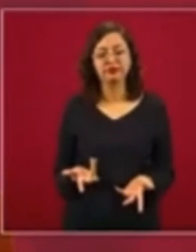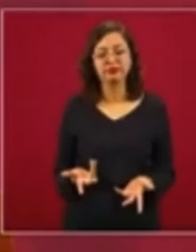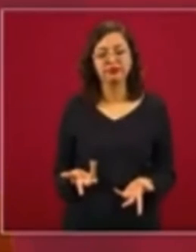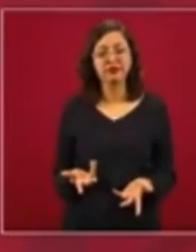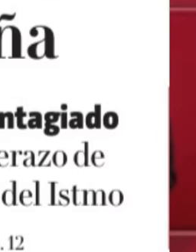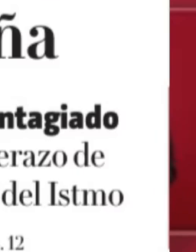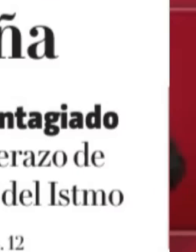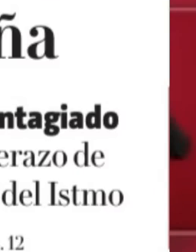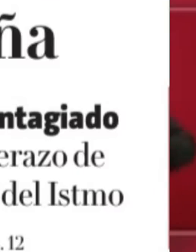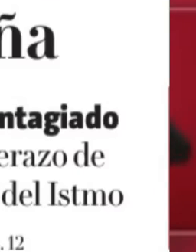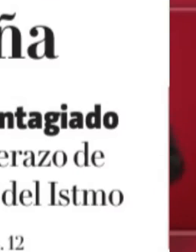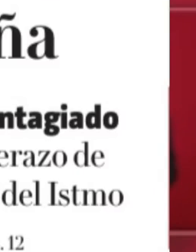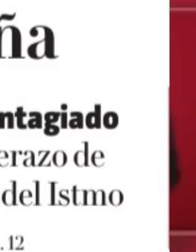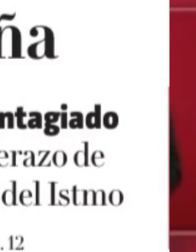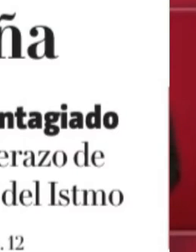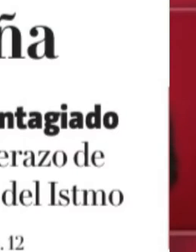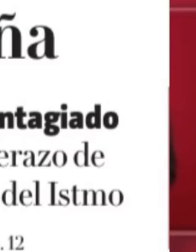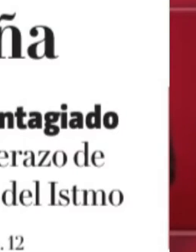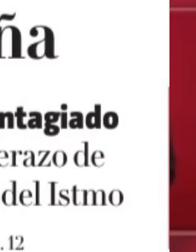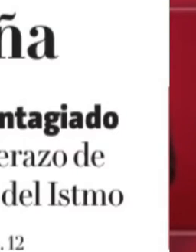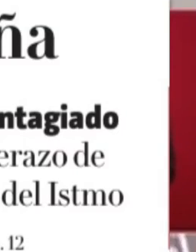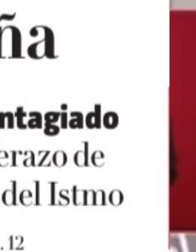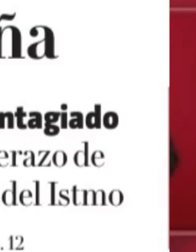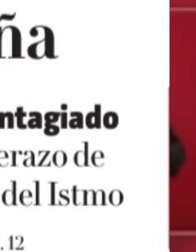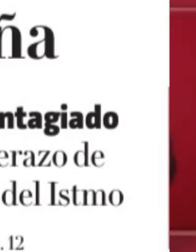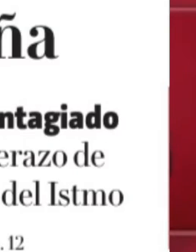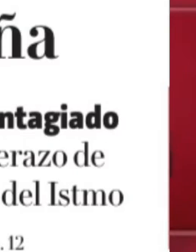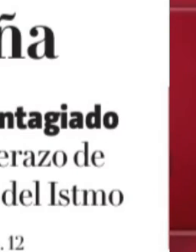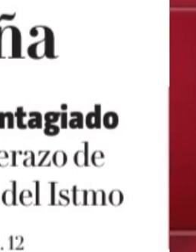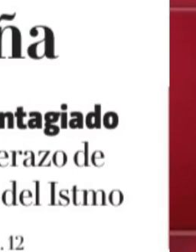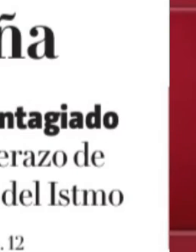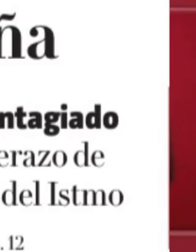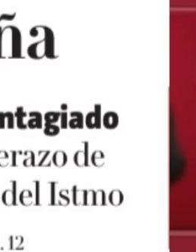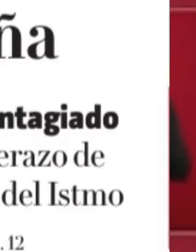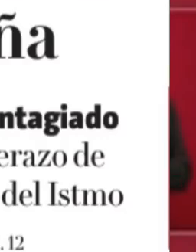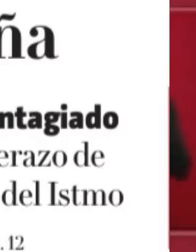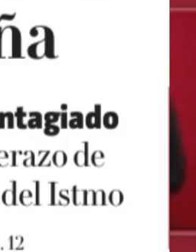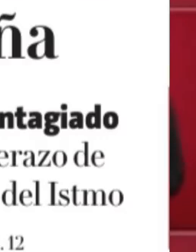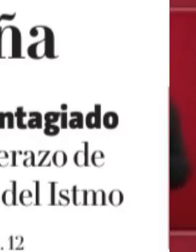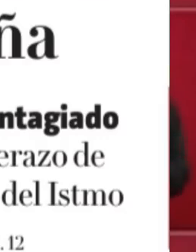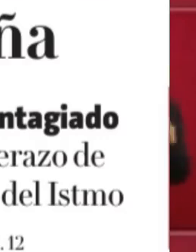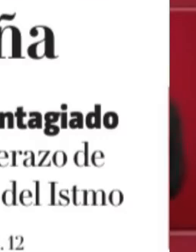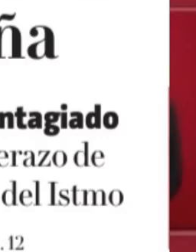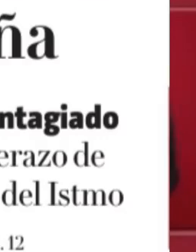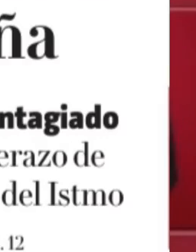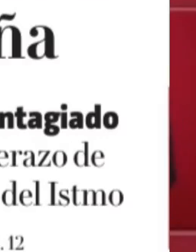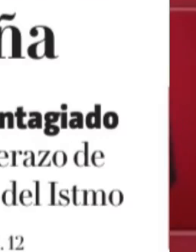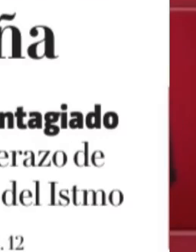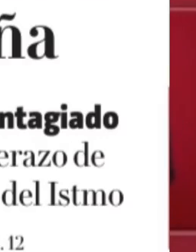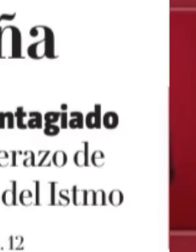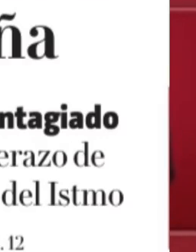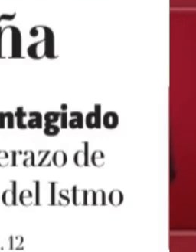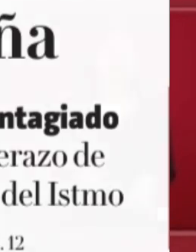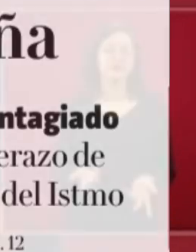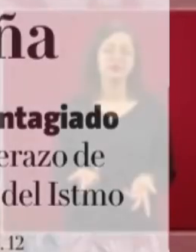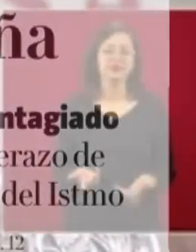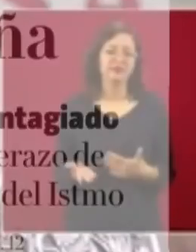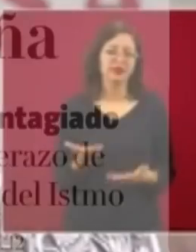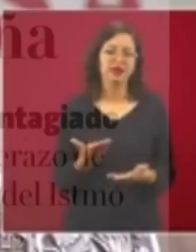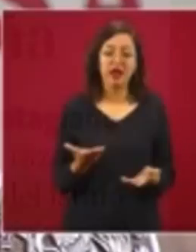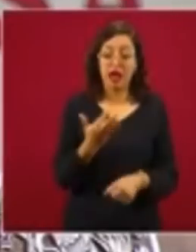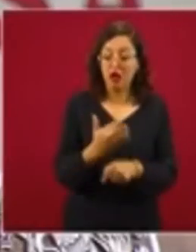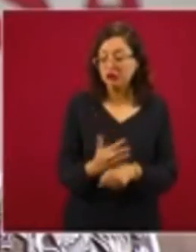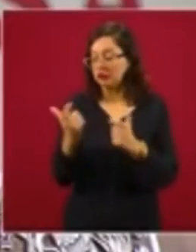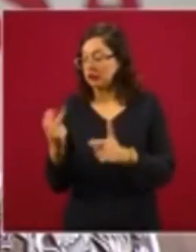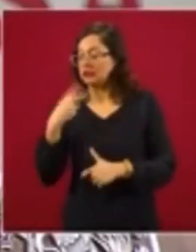solicitar deuda. Porque eso es lo que quisieran. Y recurren a deuda. Y si ya va a pasar, ahora se está